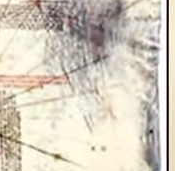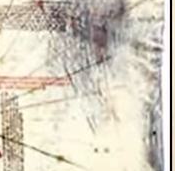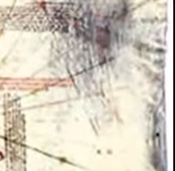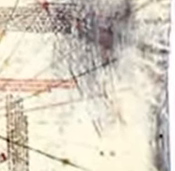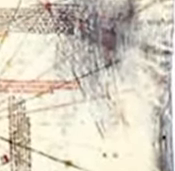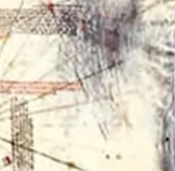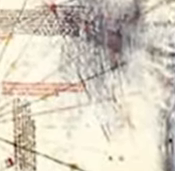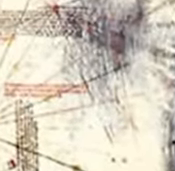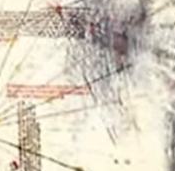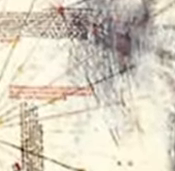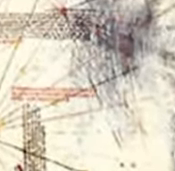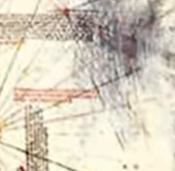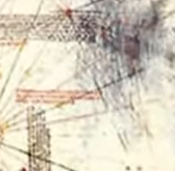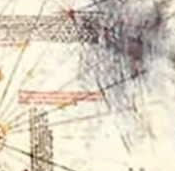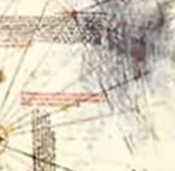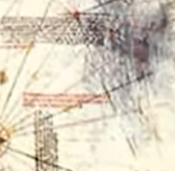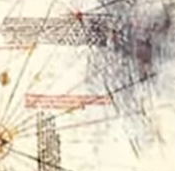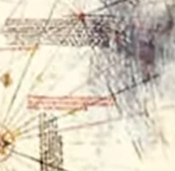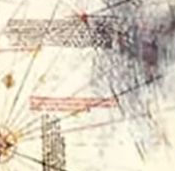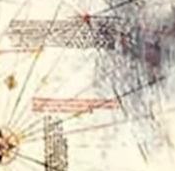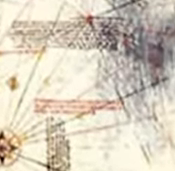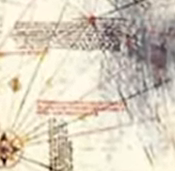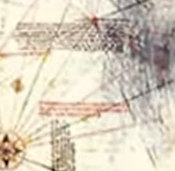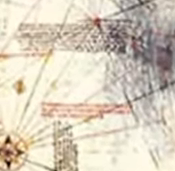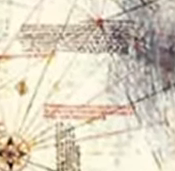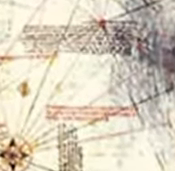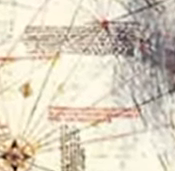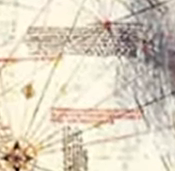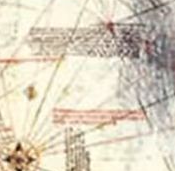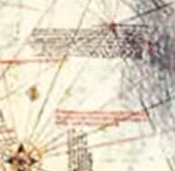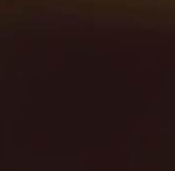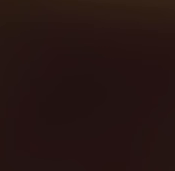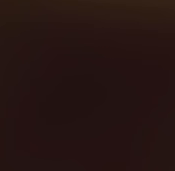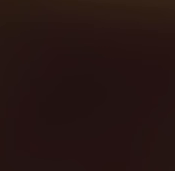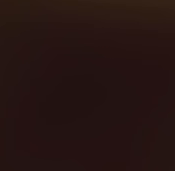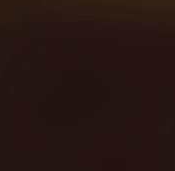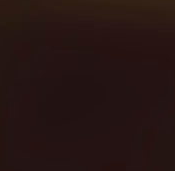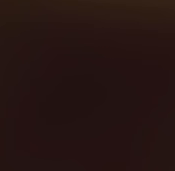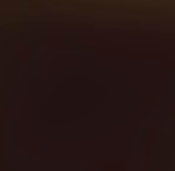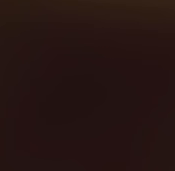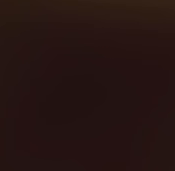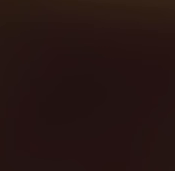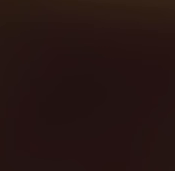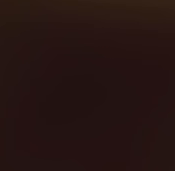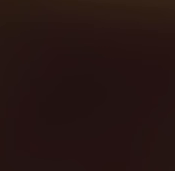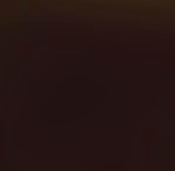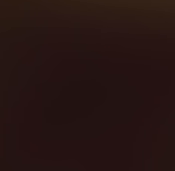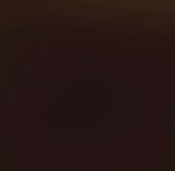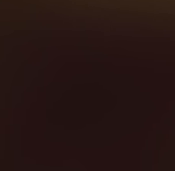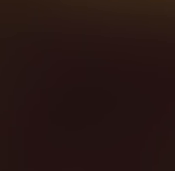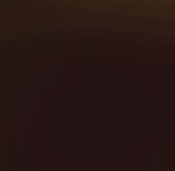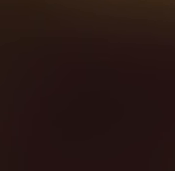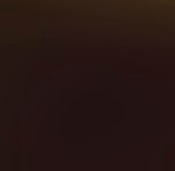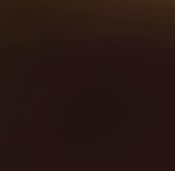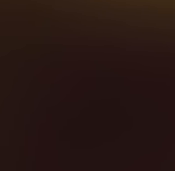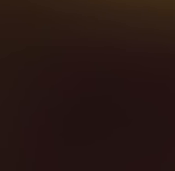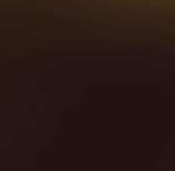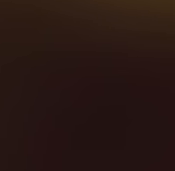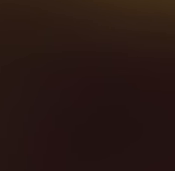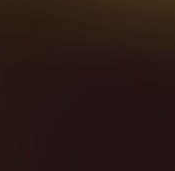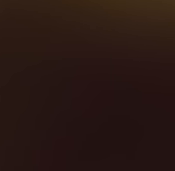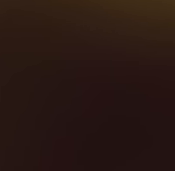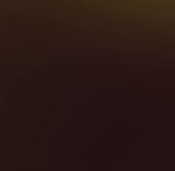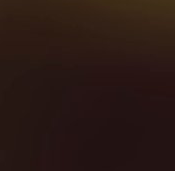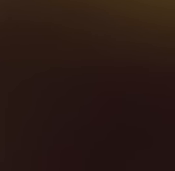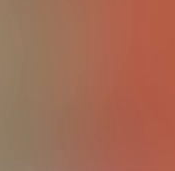clásicas que le permitieron leer los tratados geográficos antiguos. En 1480, Colón estaba decidido a